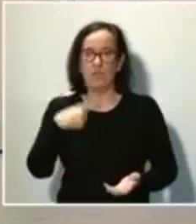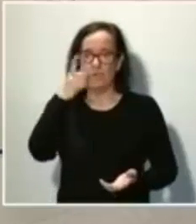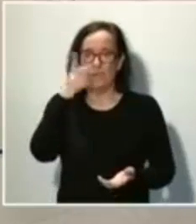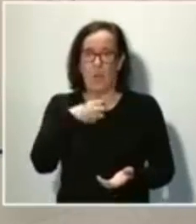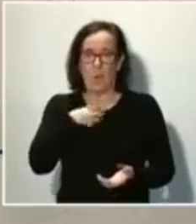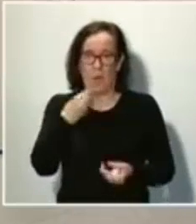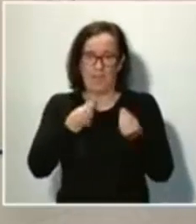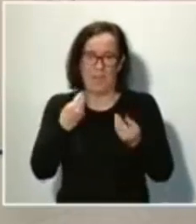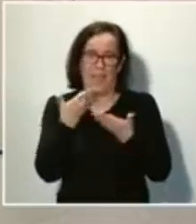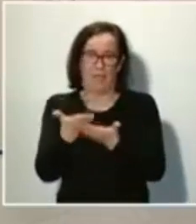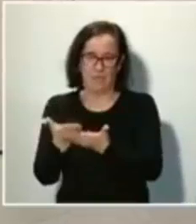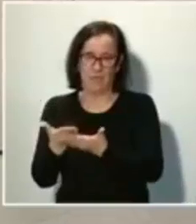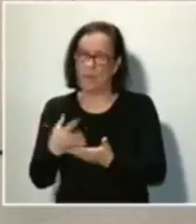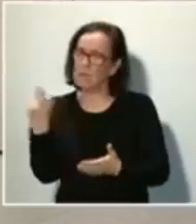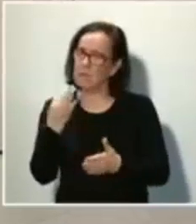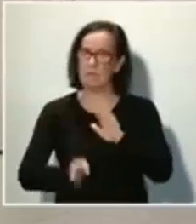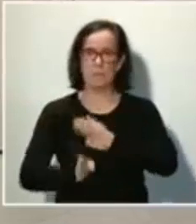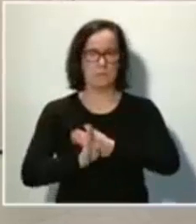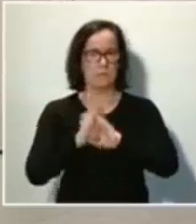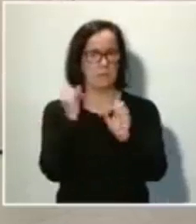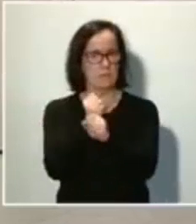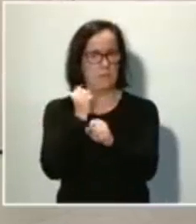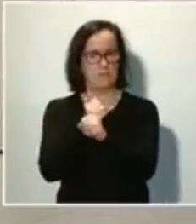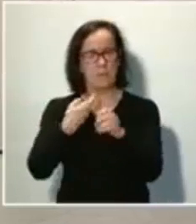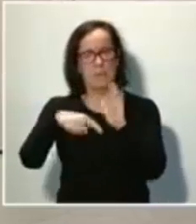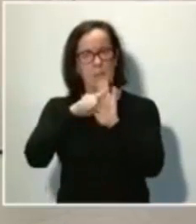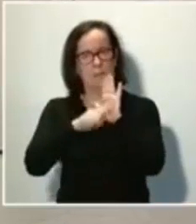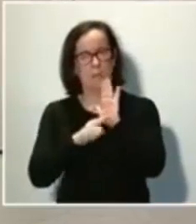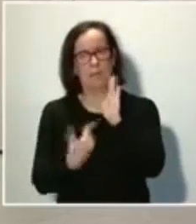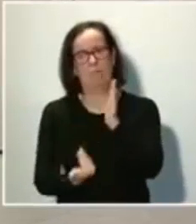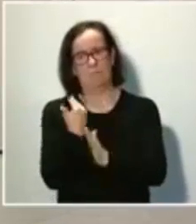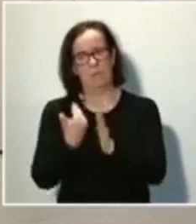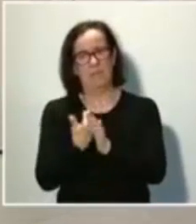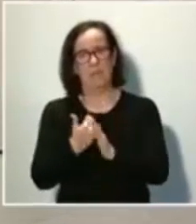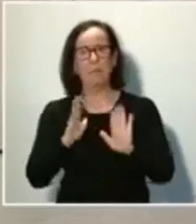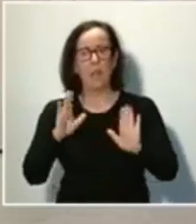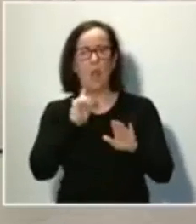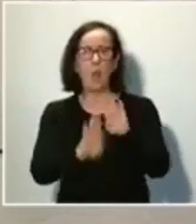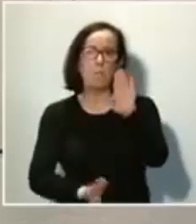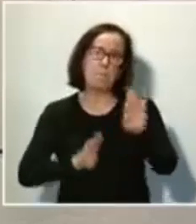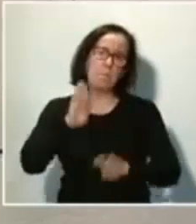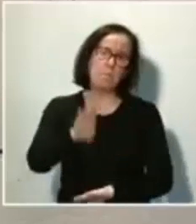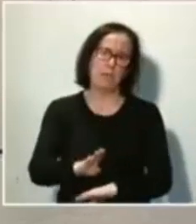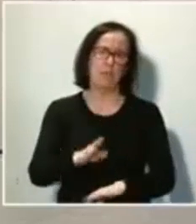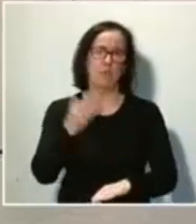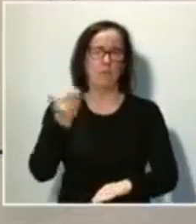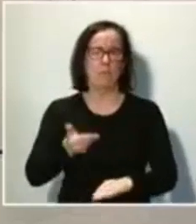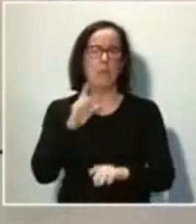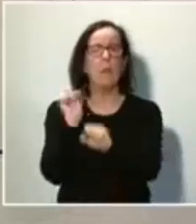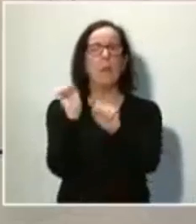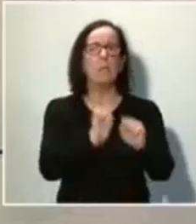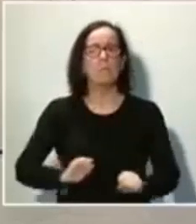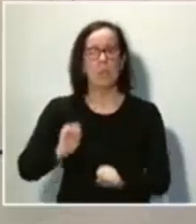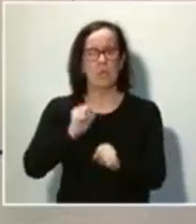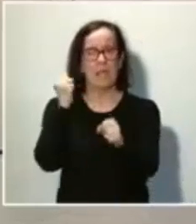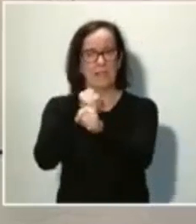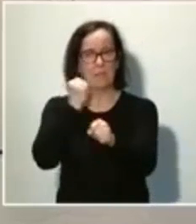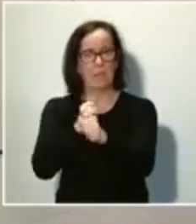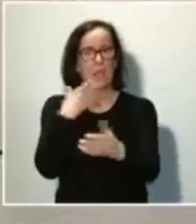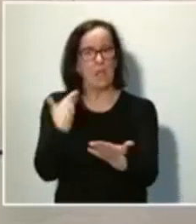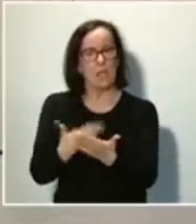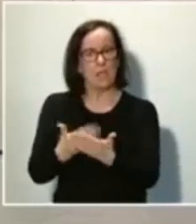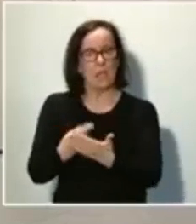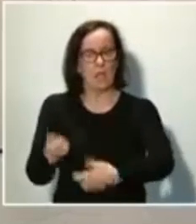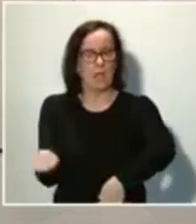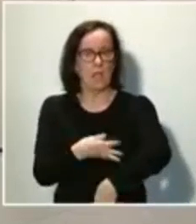Hay que seguir trabajando en más medidas para los próximos días, pero es un paso muy importante para proteger el empleo, garantizar ingresos a los